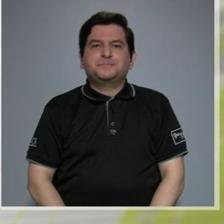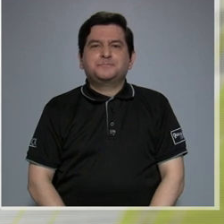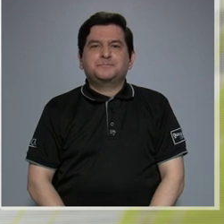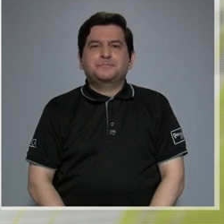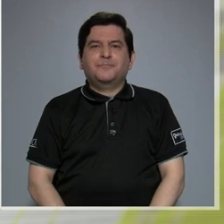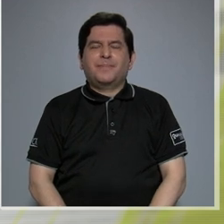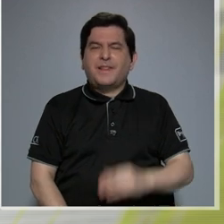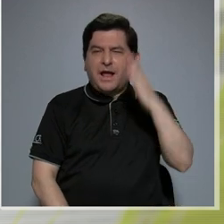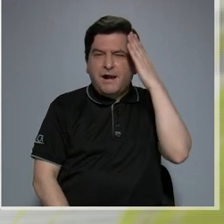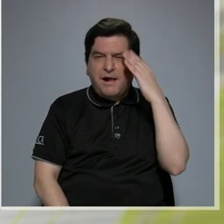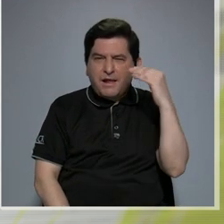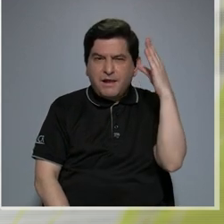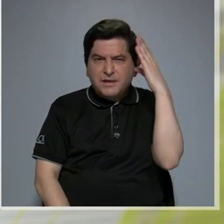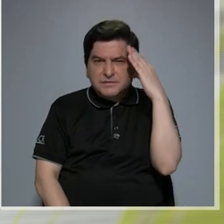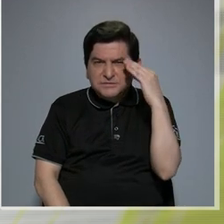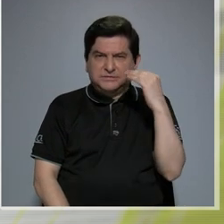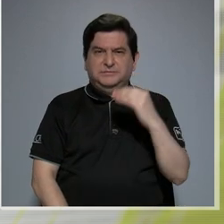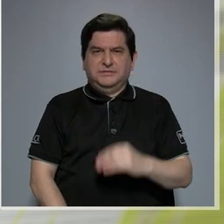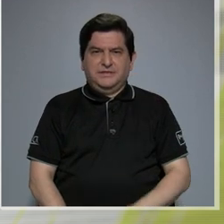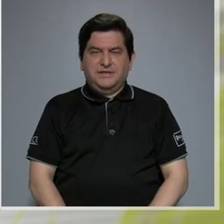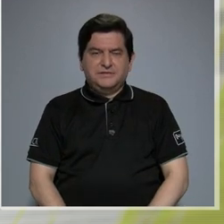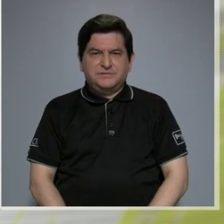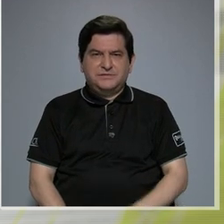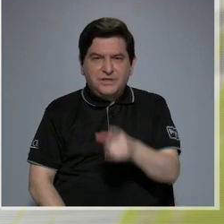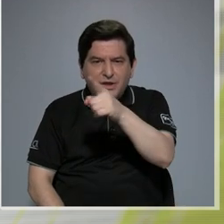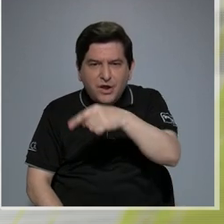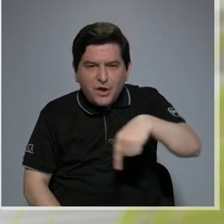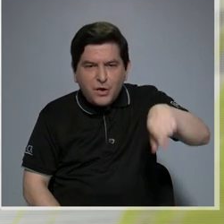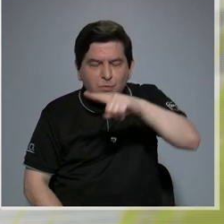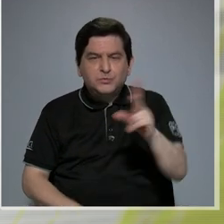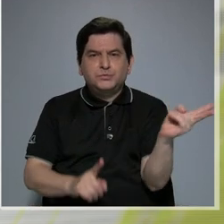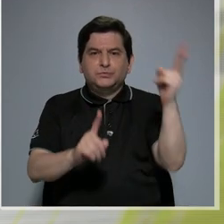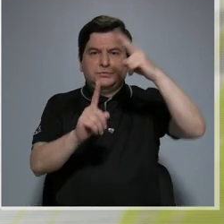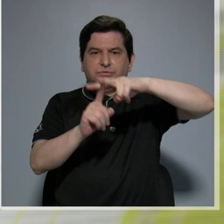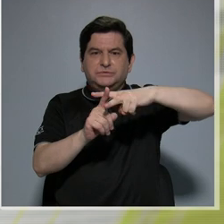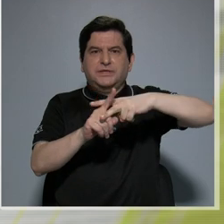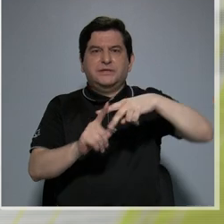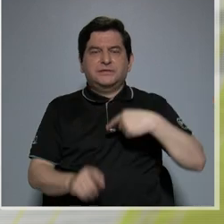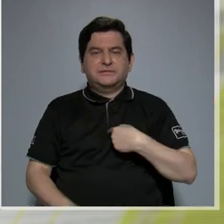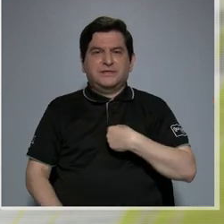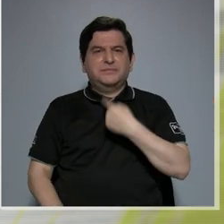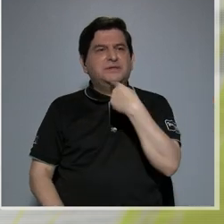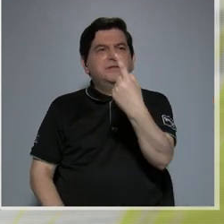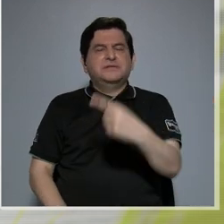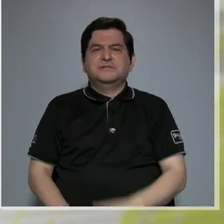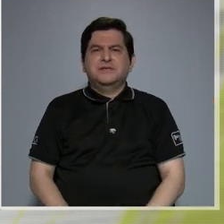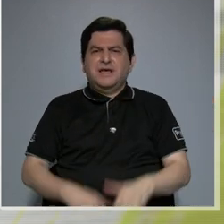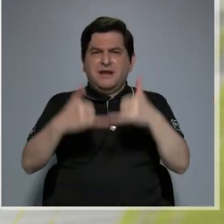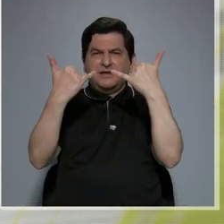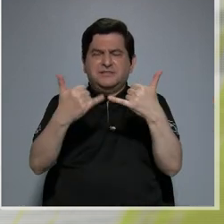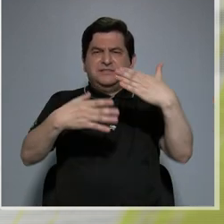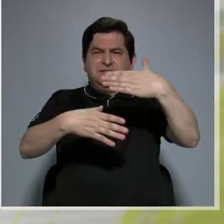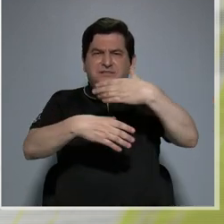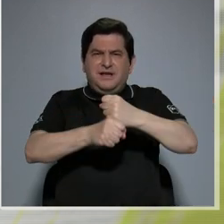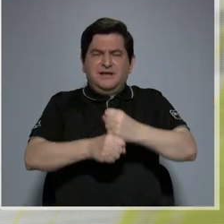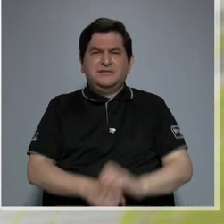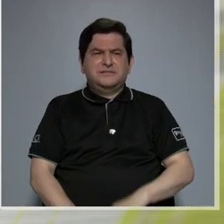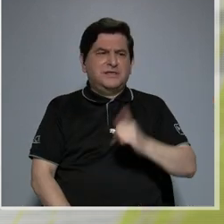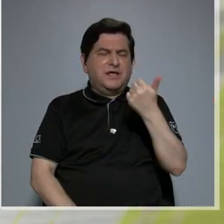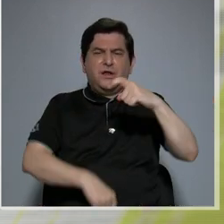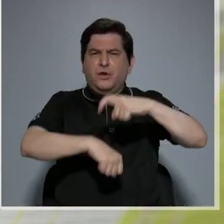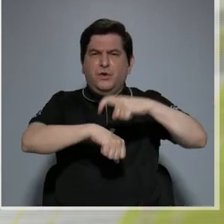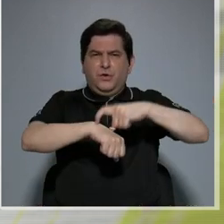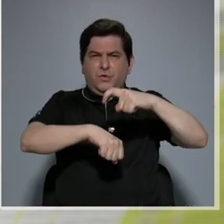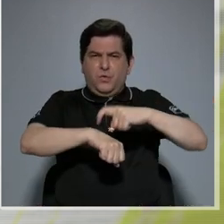Esta experiencia que ustedes están aplicando me dice que la han venido haciendo ya en otros